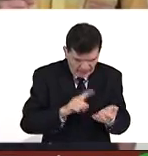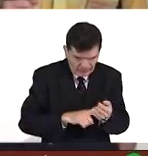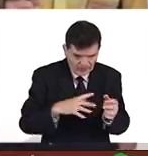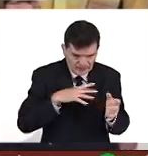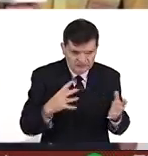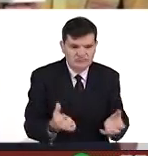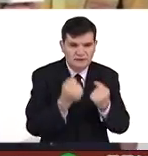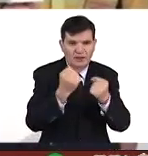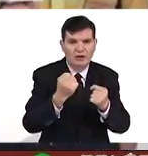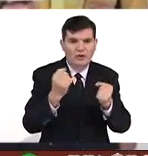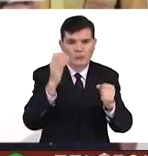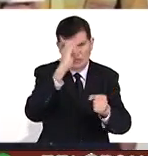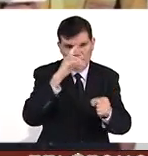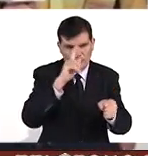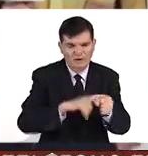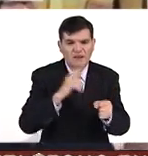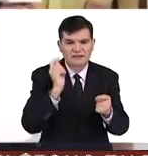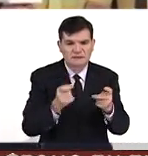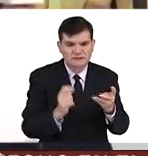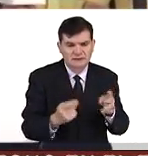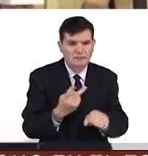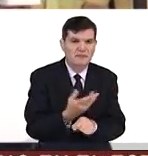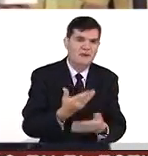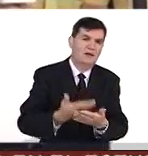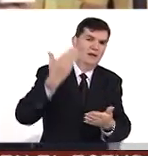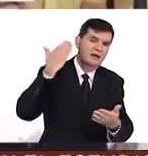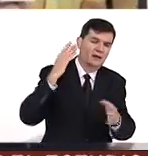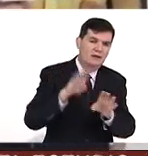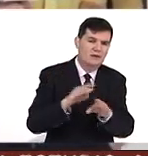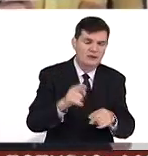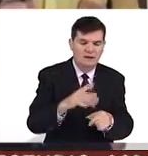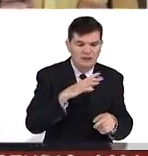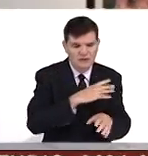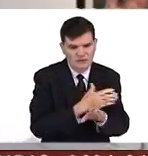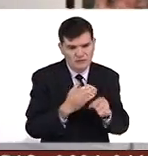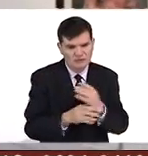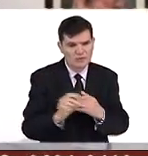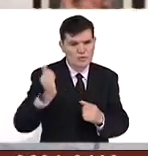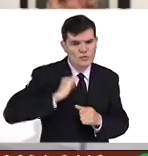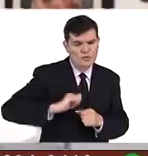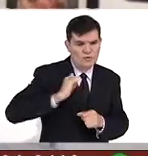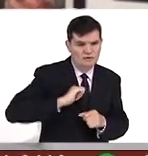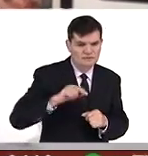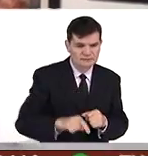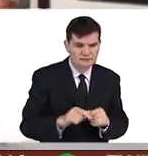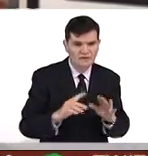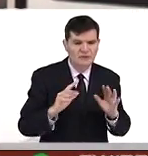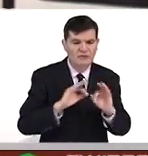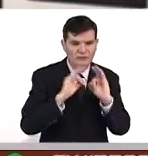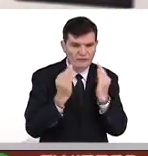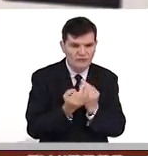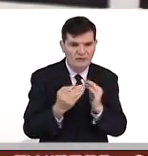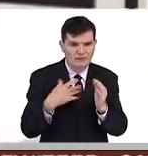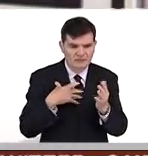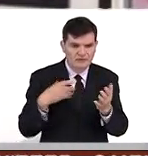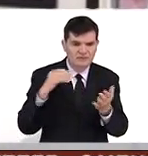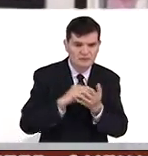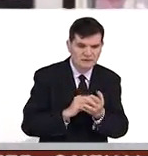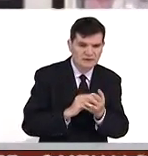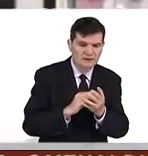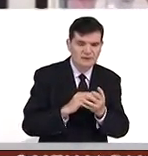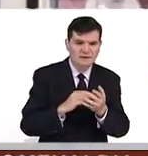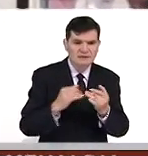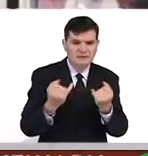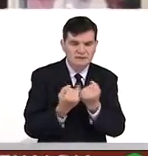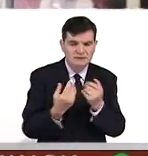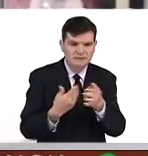como cultural de lo que sucedió en la época prehispánica. La forma de recontextualizar